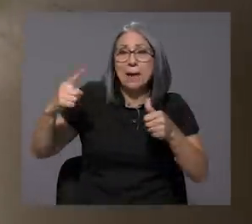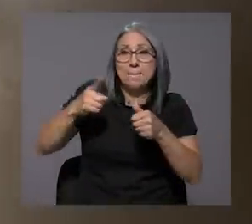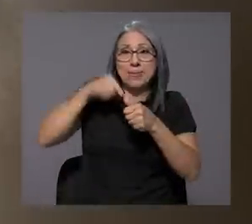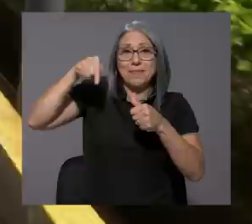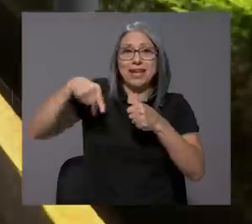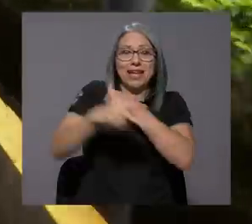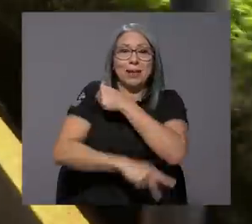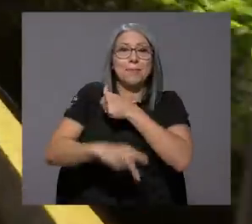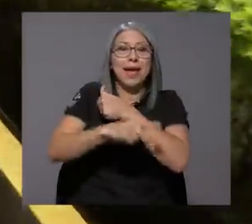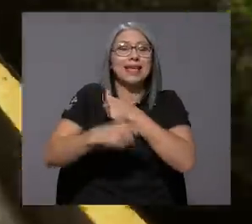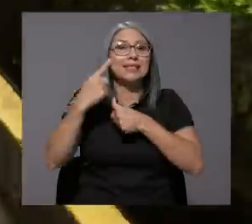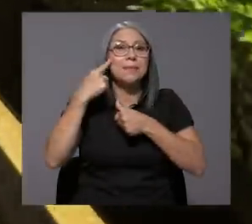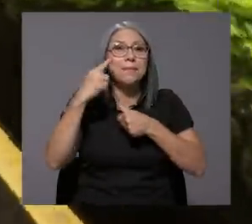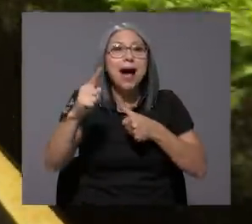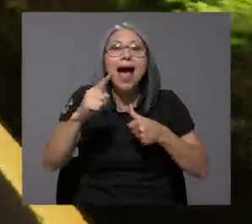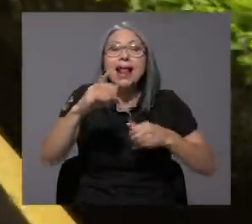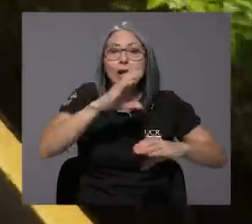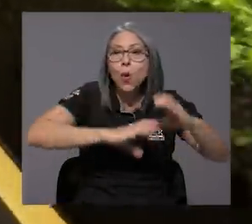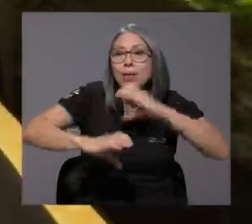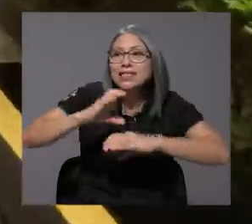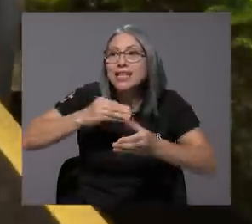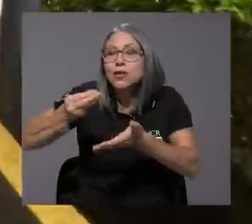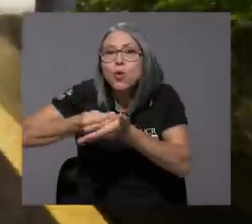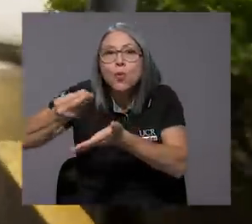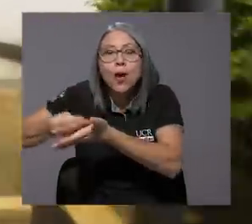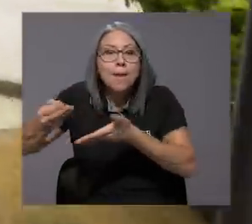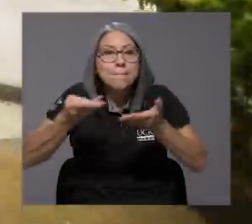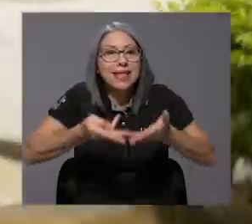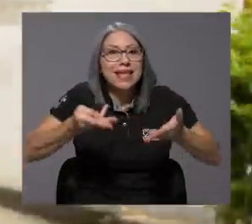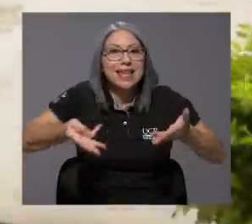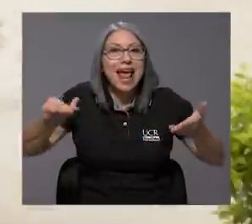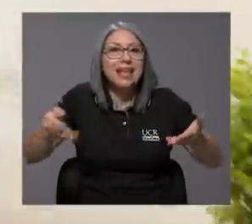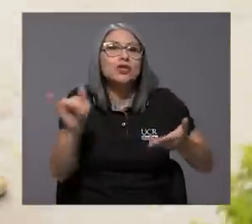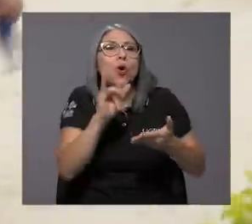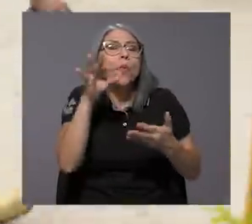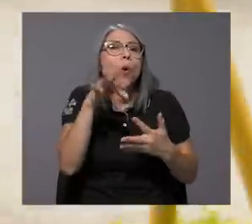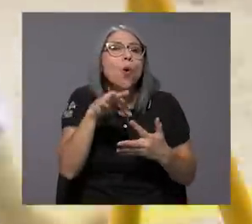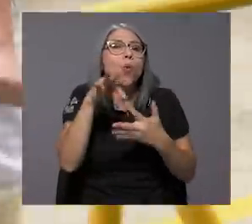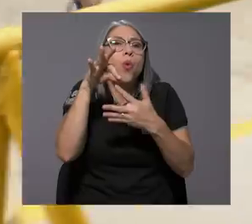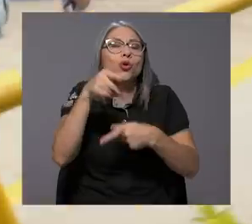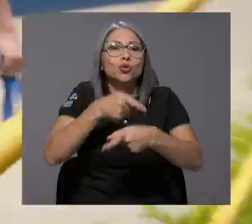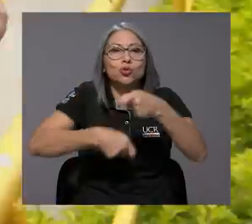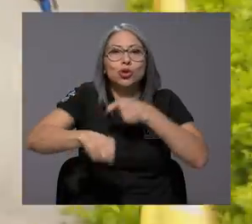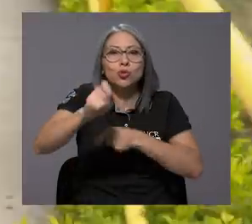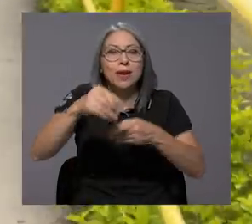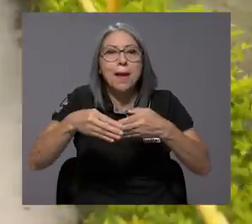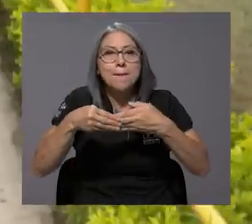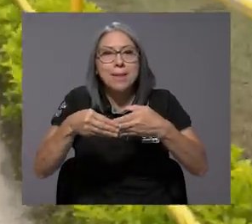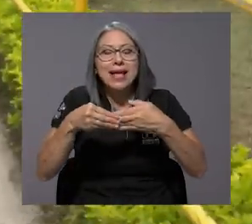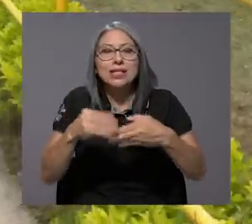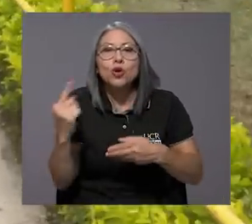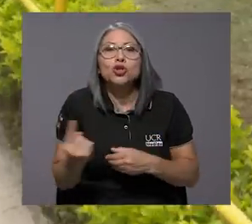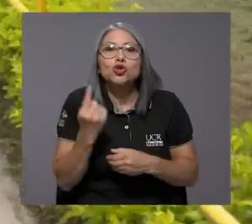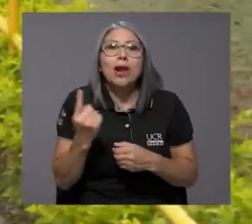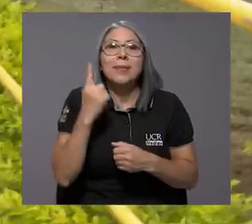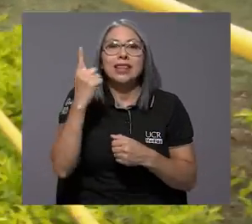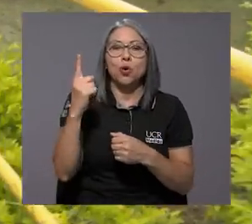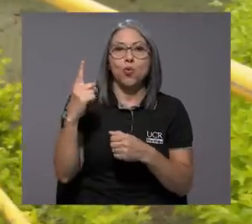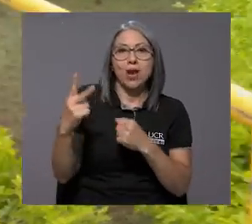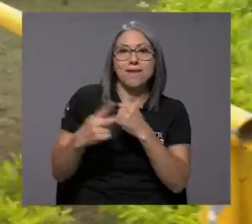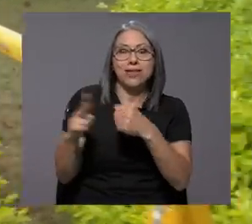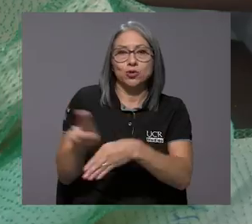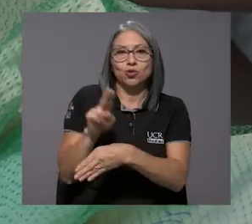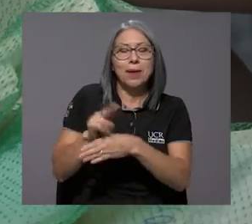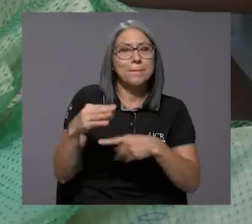el país en la importación y la comercialización de materiales alternativos al plástico de un solo uso,